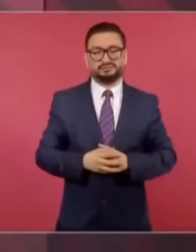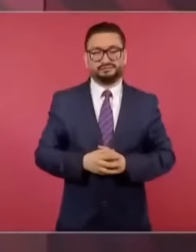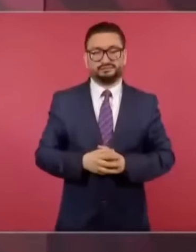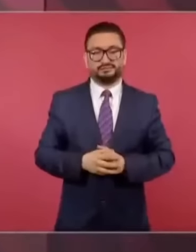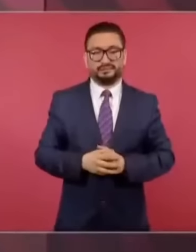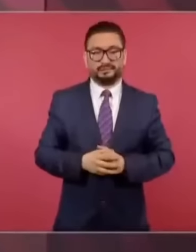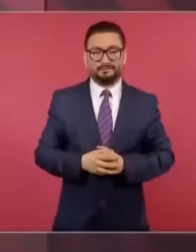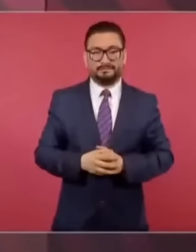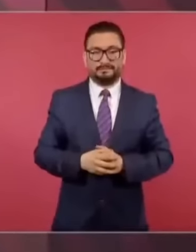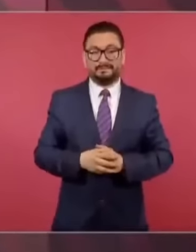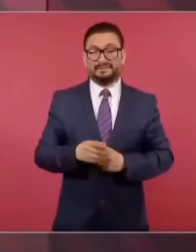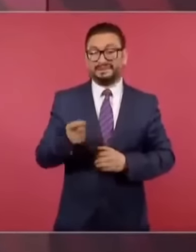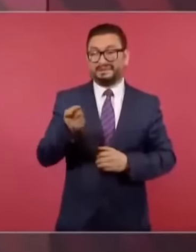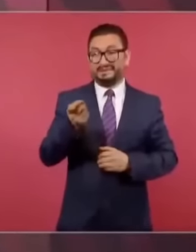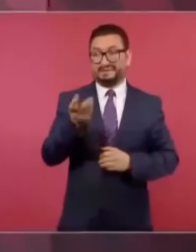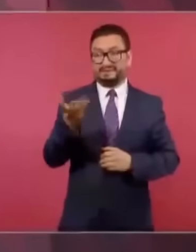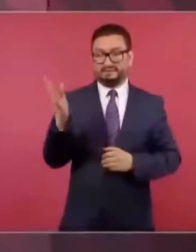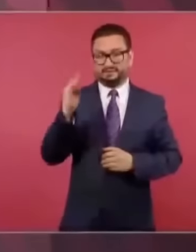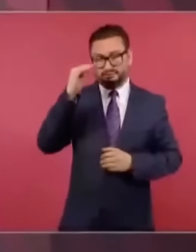Ellos están pensando